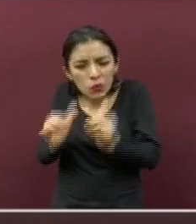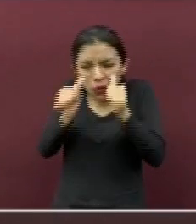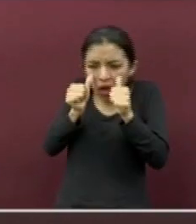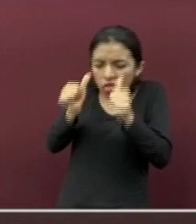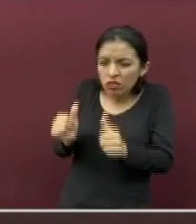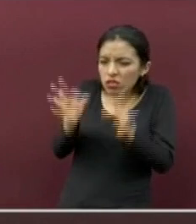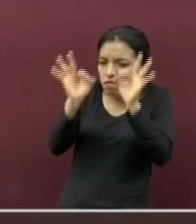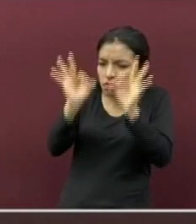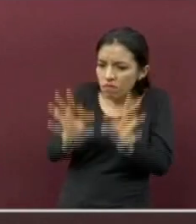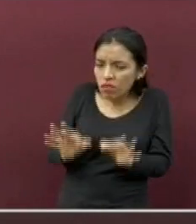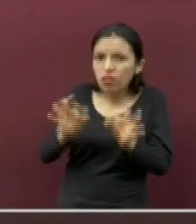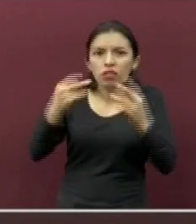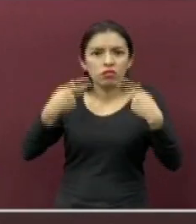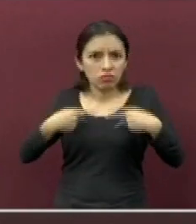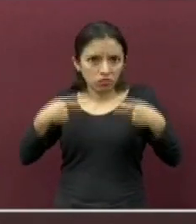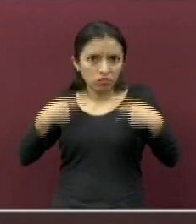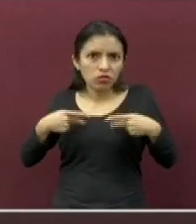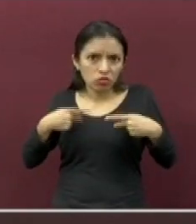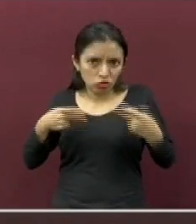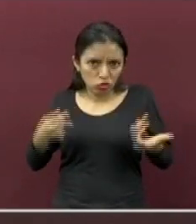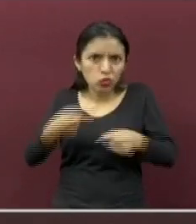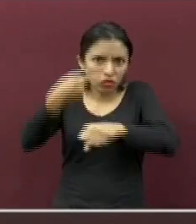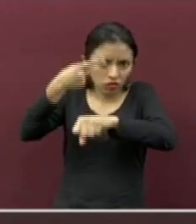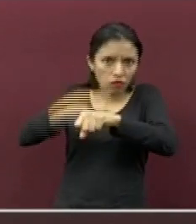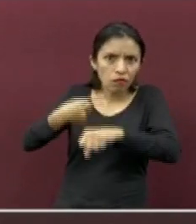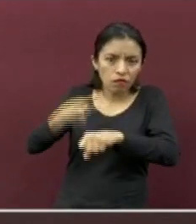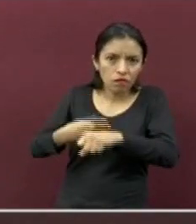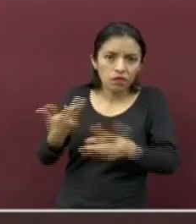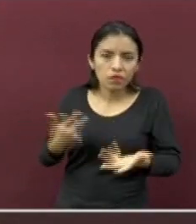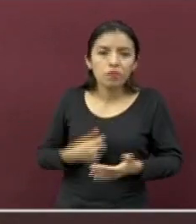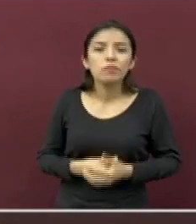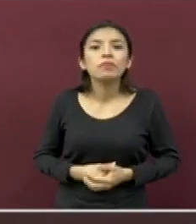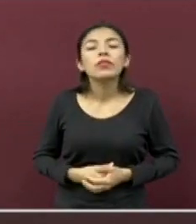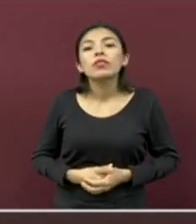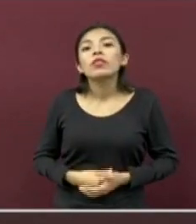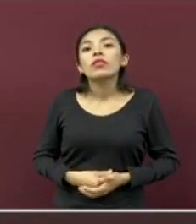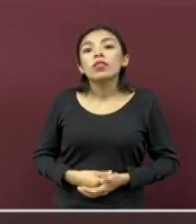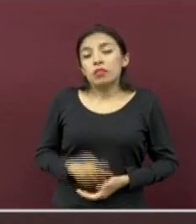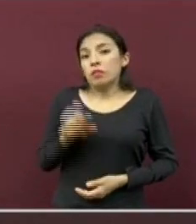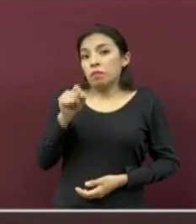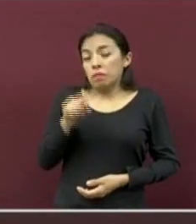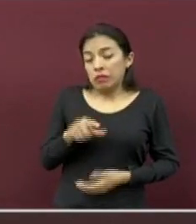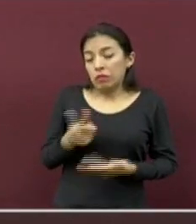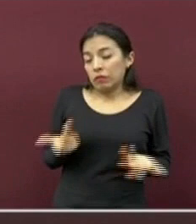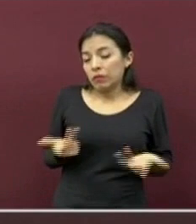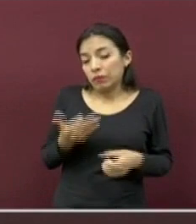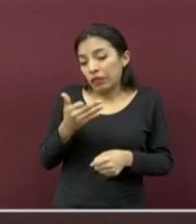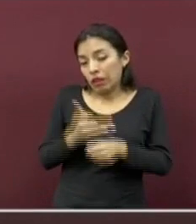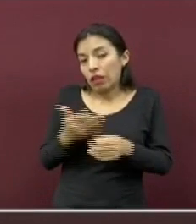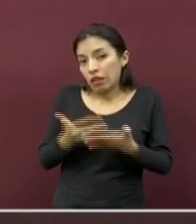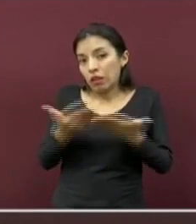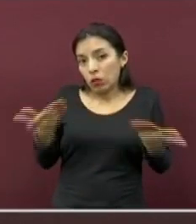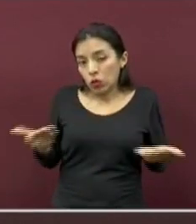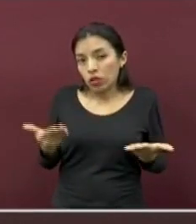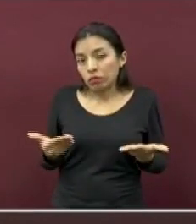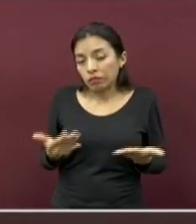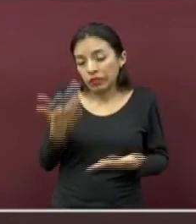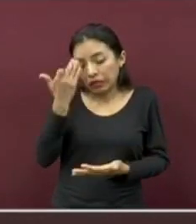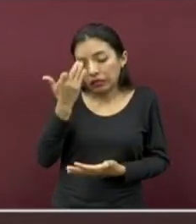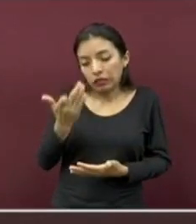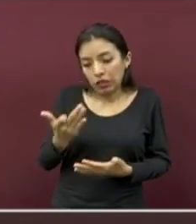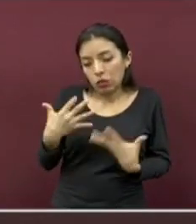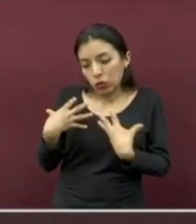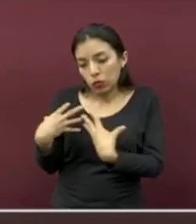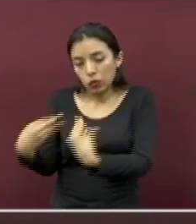que se deben de brindar a el paciente. Sobre todo, en estos momentos de pandemia, que